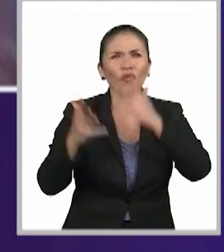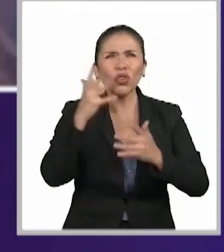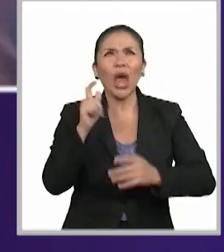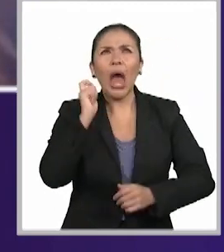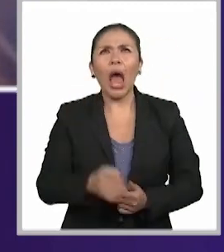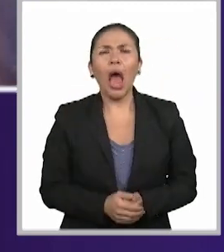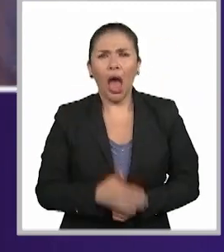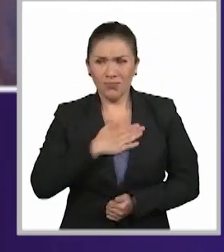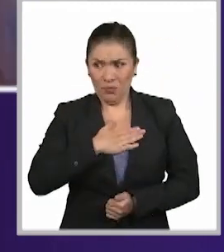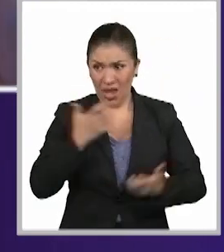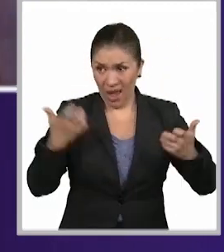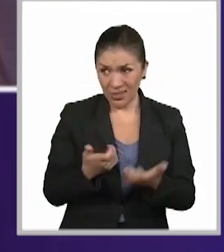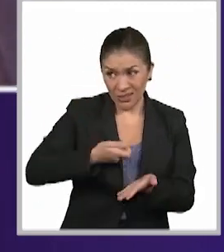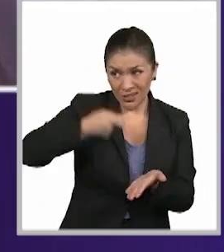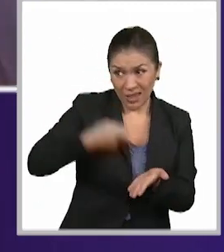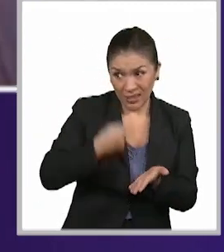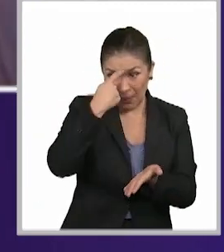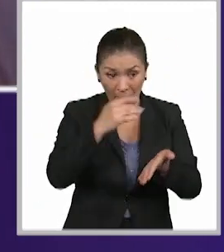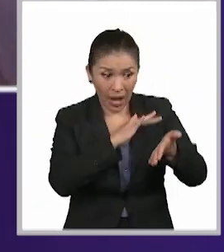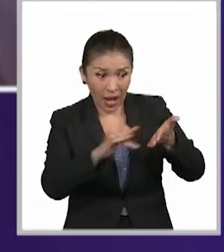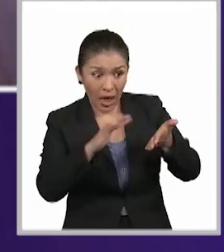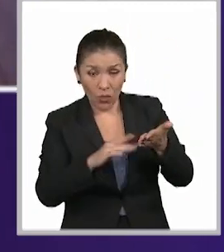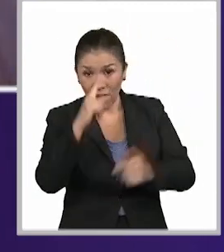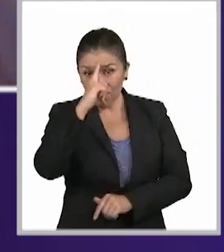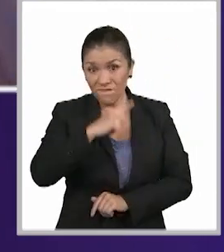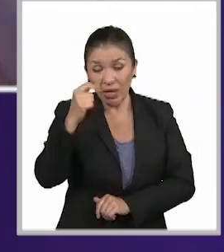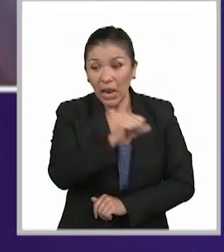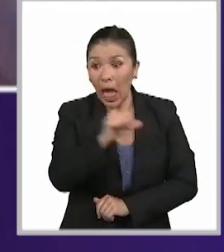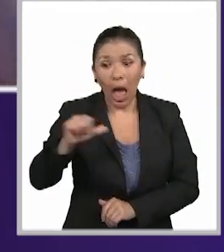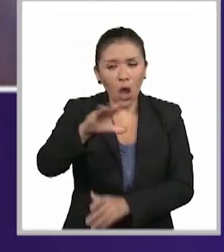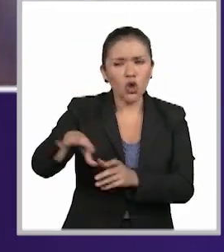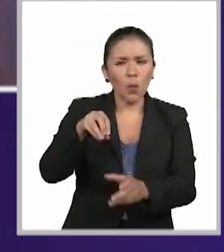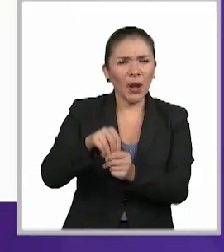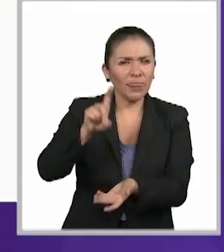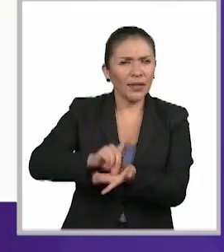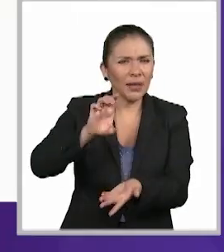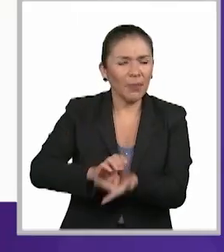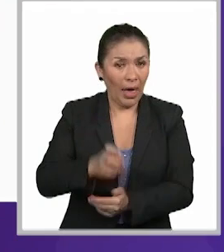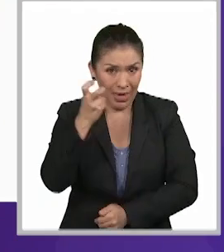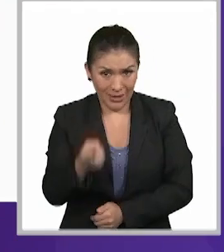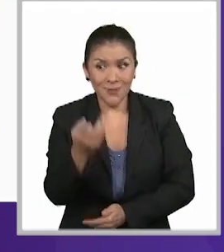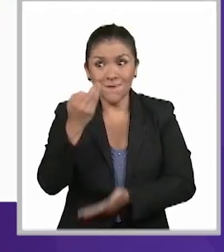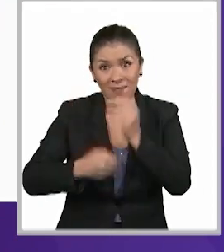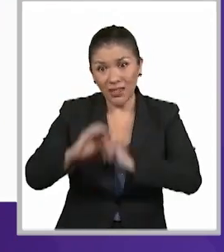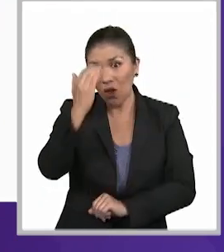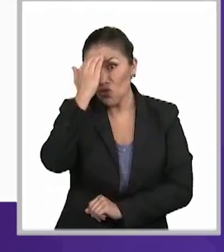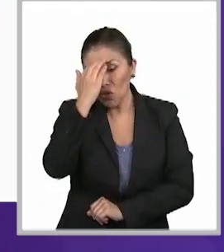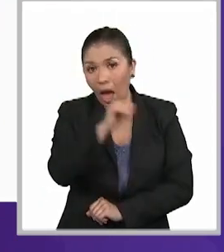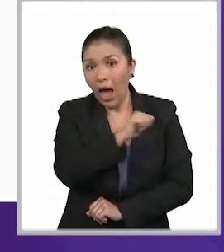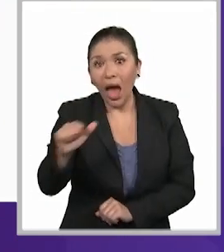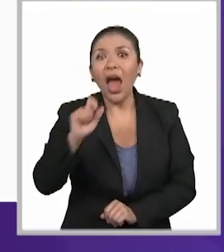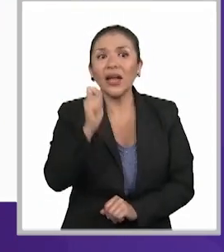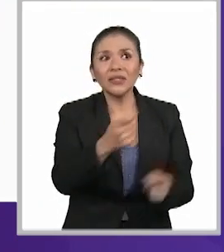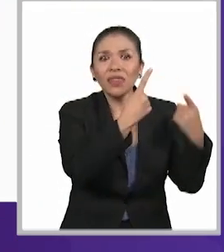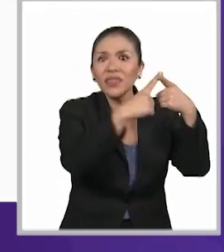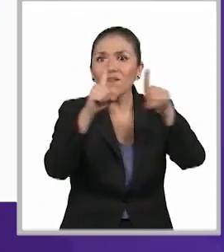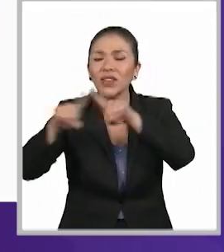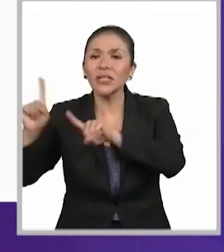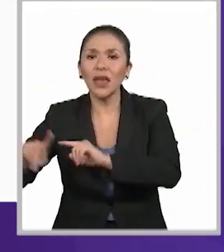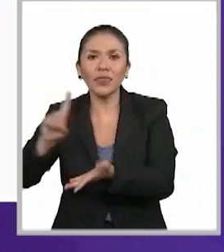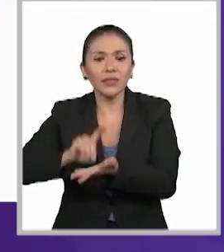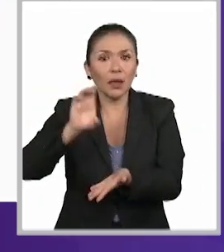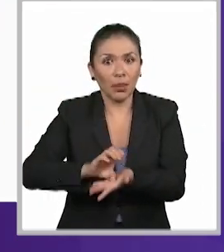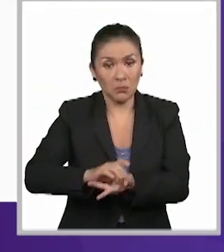creemos que tenemos que emitir sentencias de lectura fácil para cualquier discapacidad, por ejemplo. Y eso es desconocer un poco el tema de diversidad de la